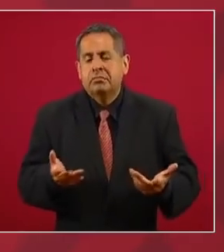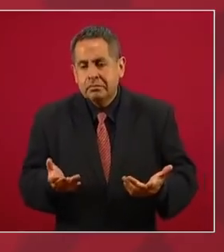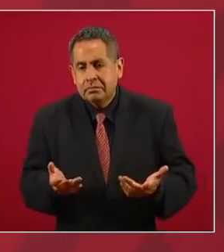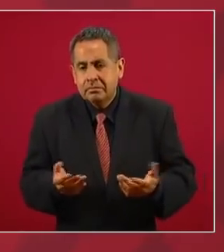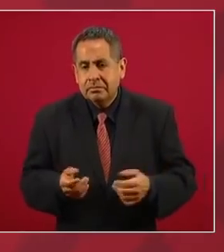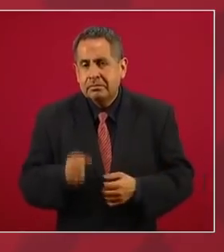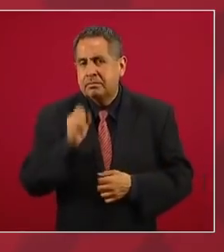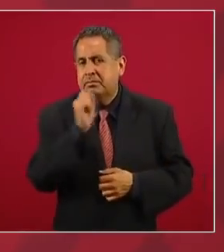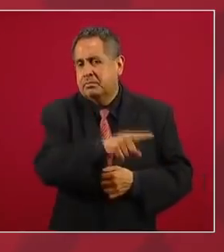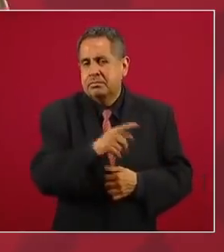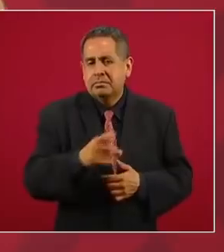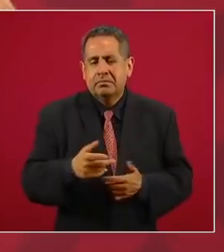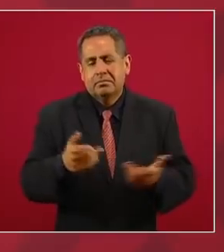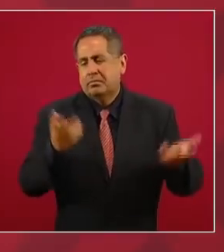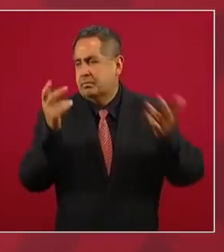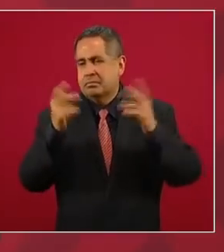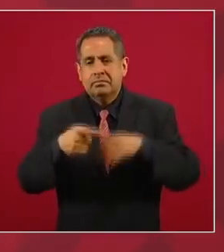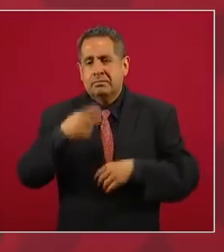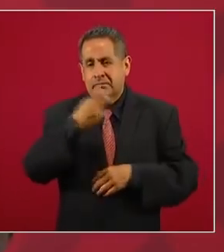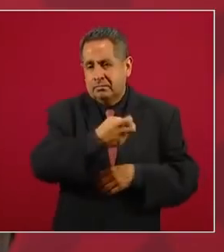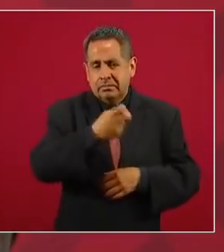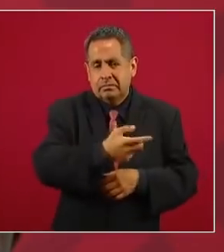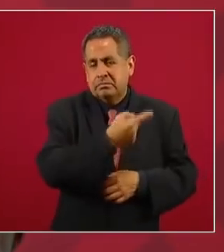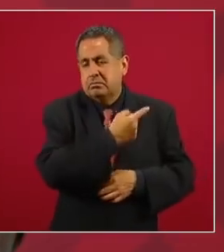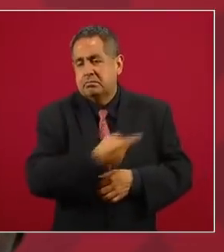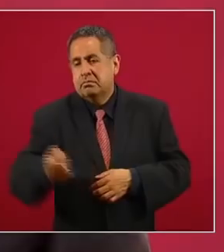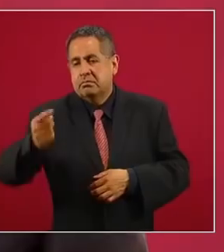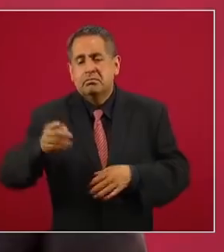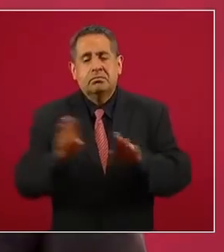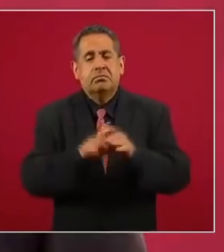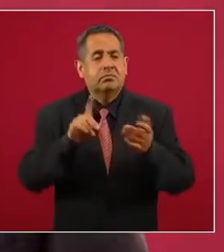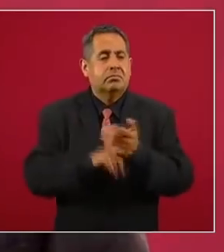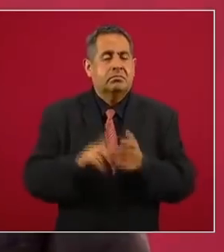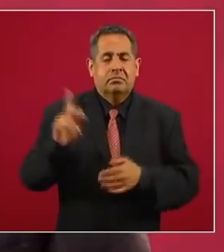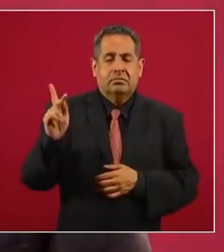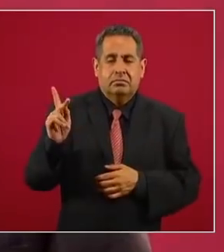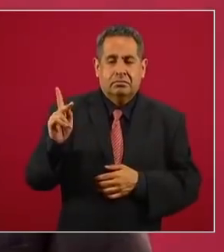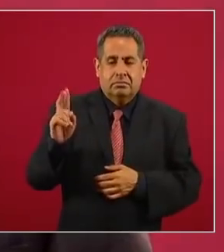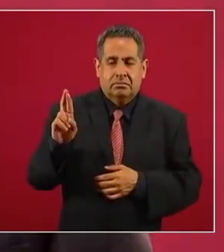De ahí nace el PRIAM.